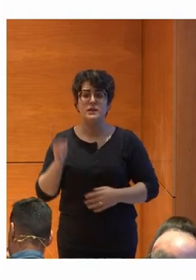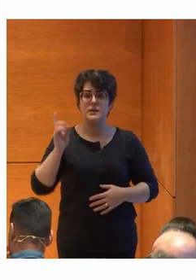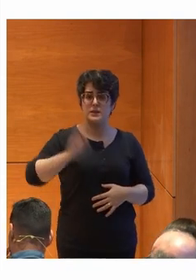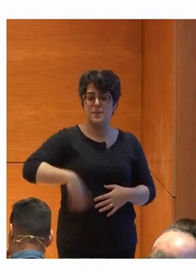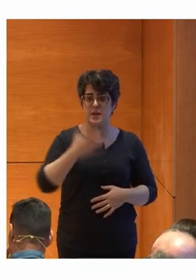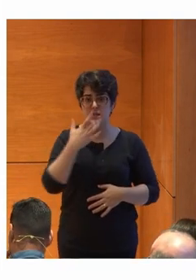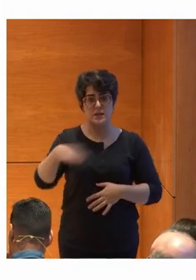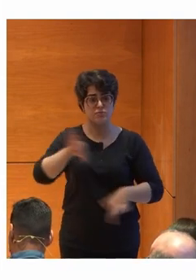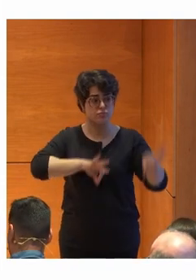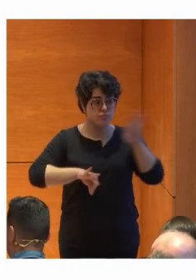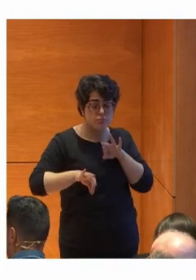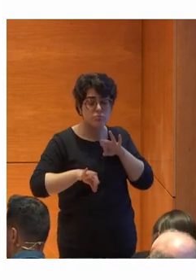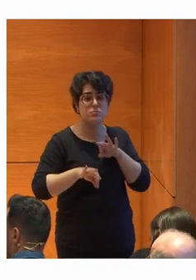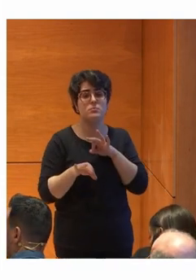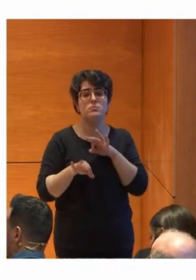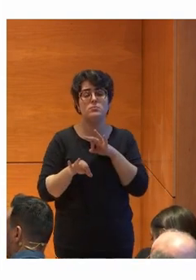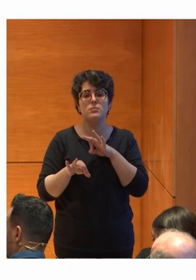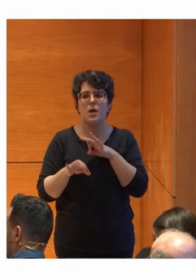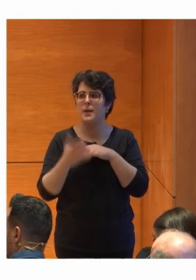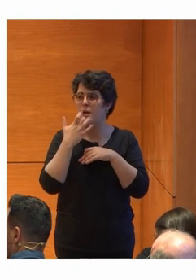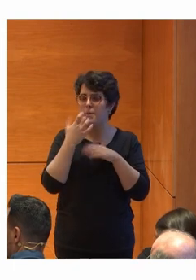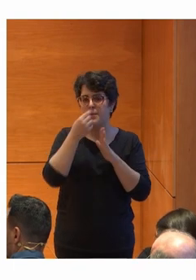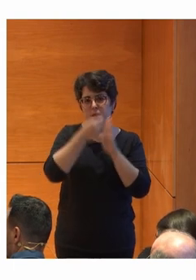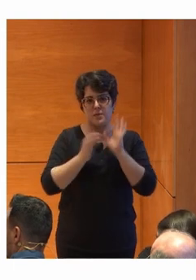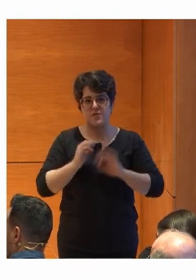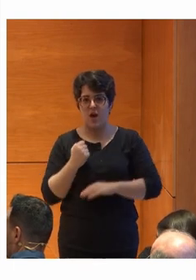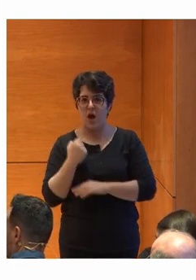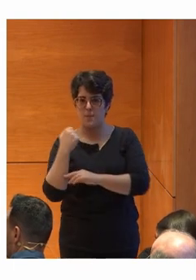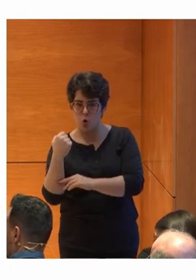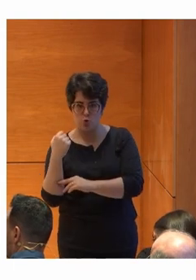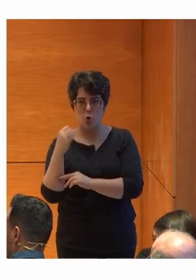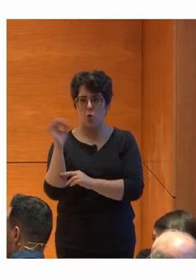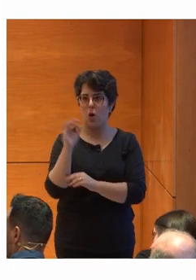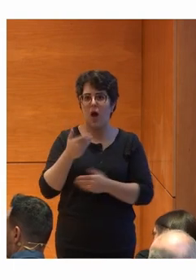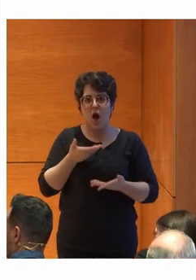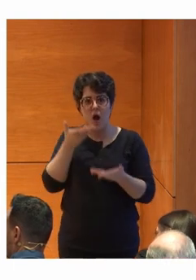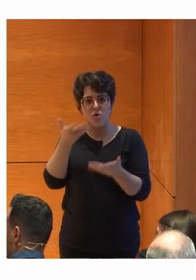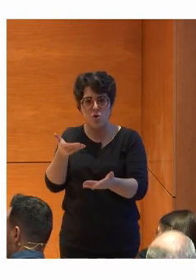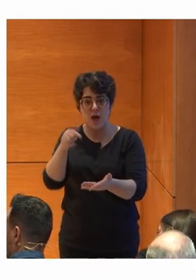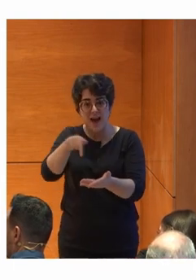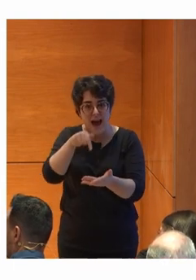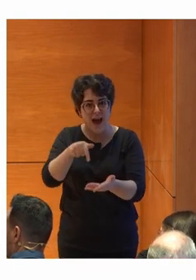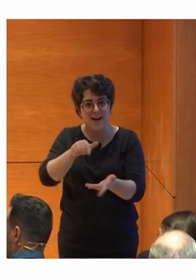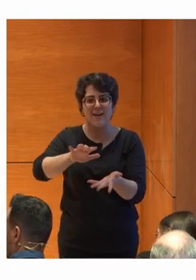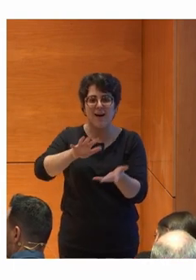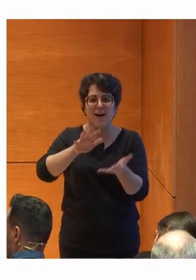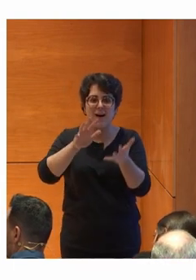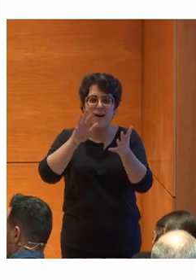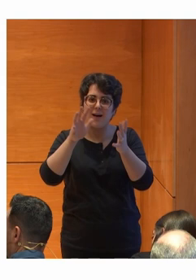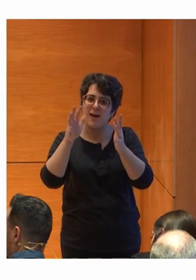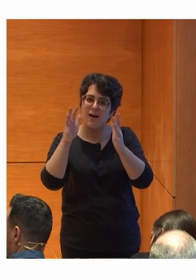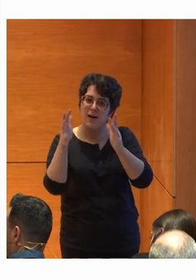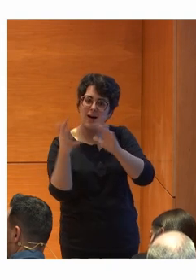que a la hora de seleccionar una medida de apoyo, de ayuda Que ésta pueda evolucionar a reglo a